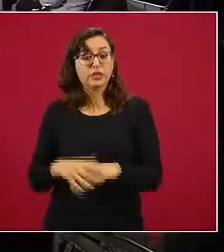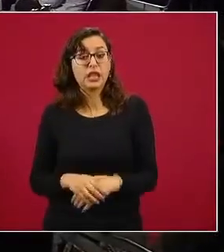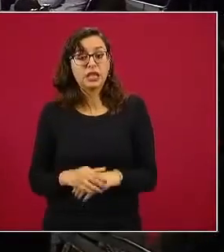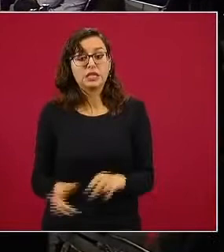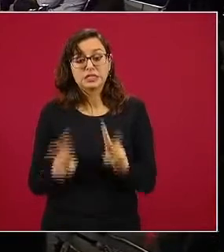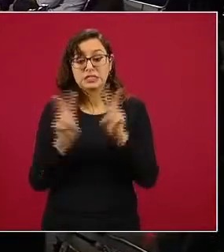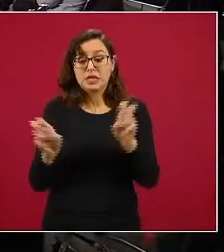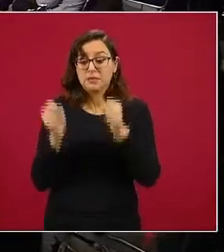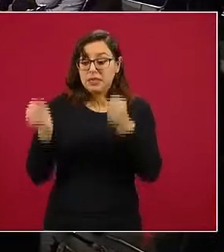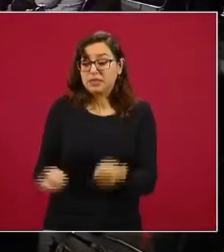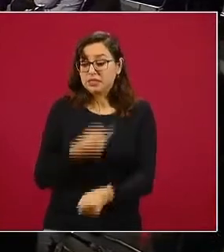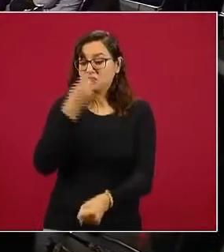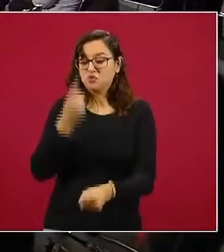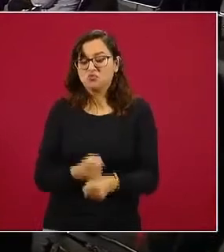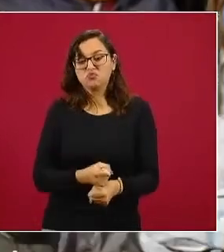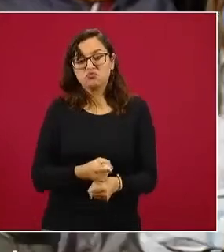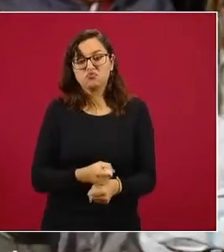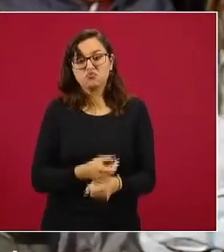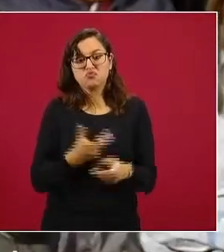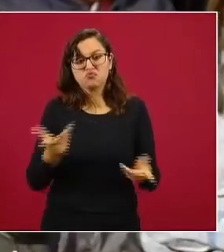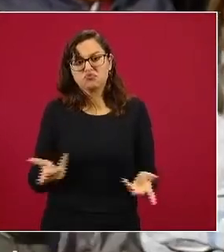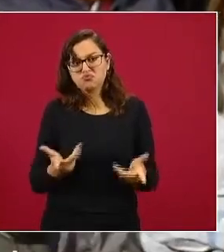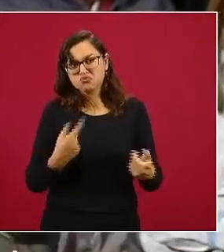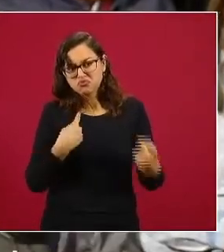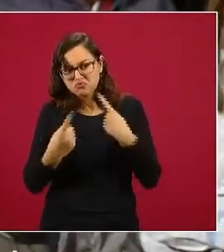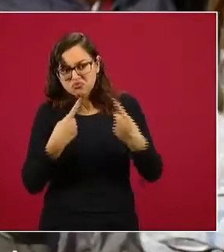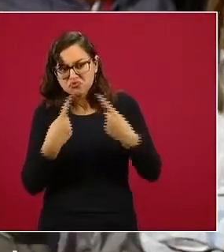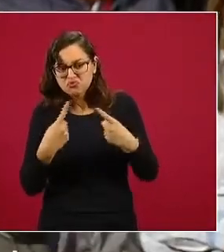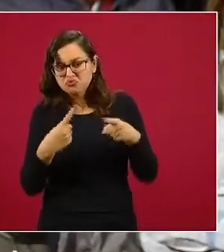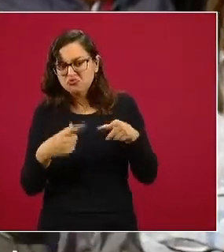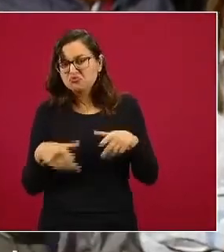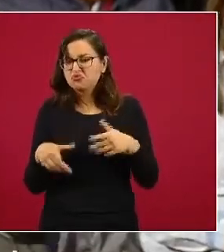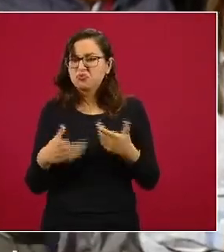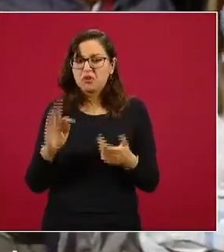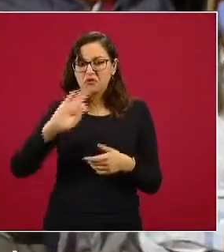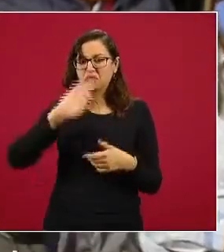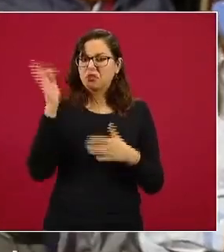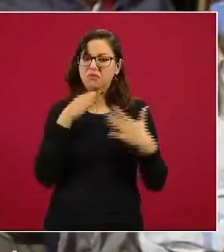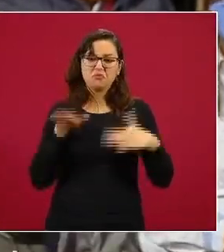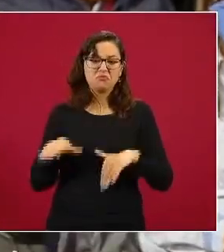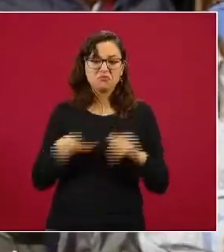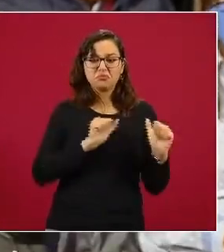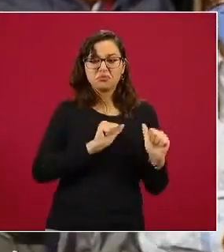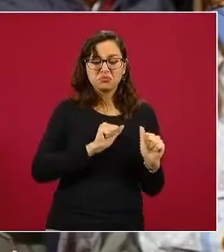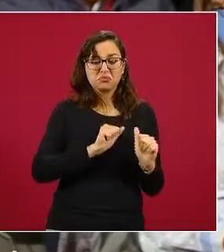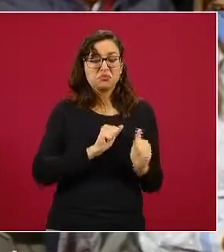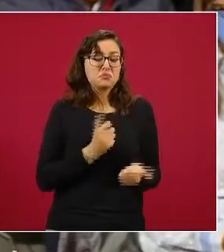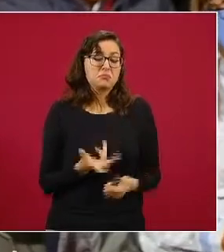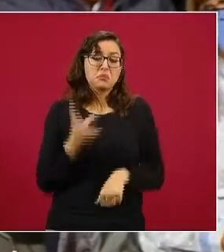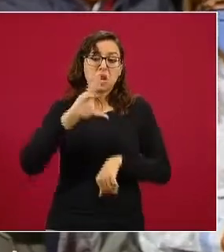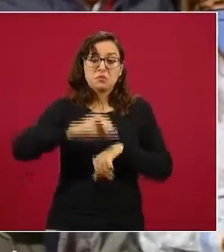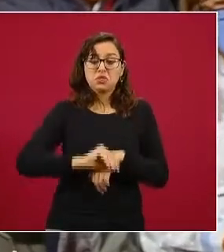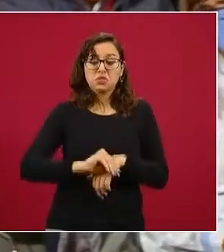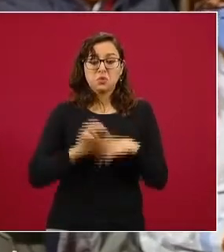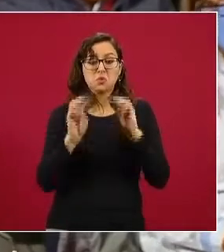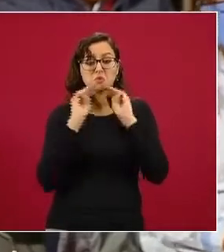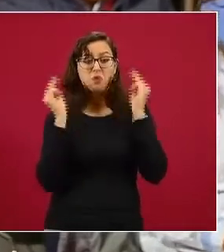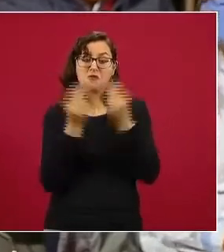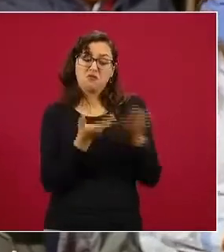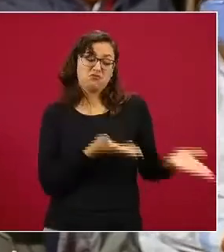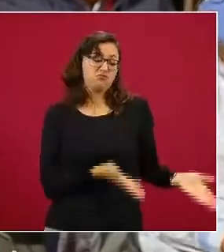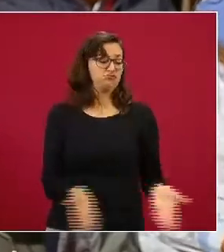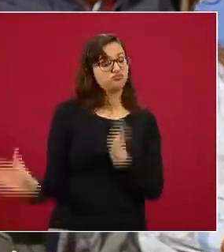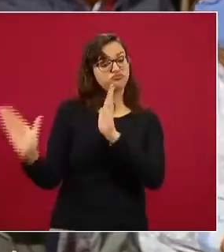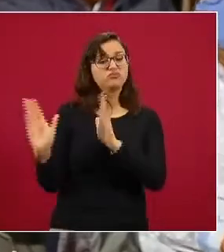levantan de la mesa la coordinación en torno a fuerzas federales, es que podrían abrirle la puerta al crimen organizado. Y entonces, en ese sentido,